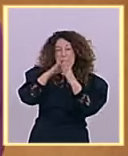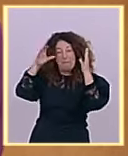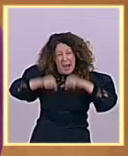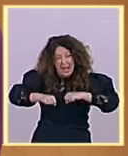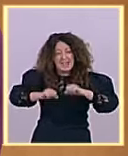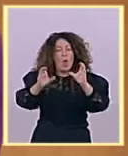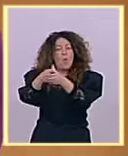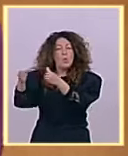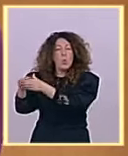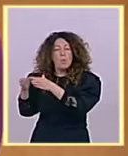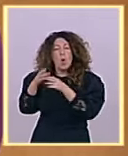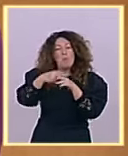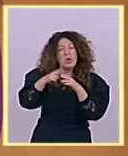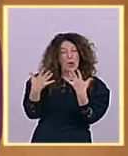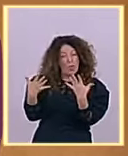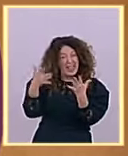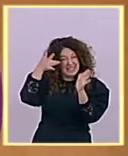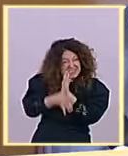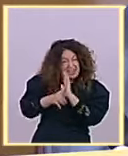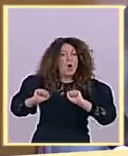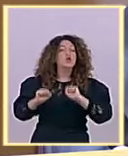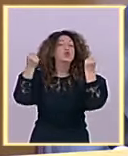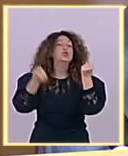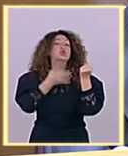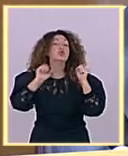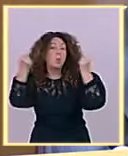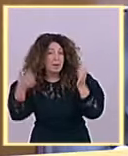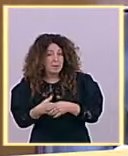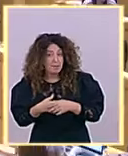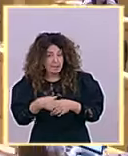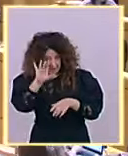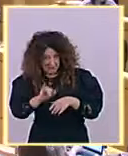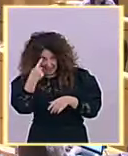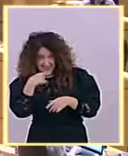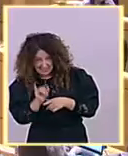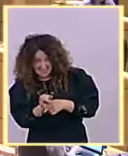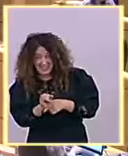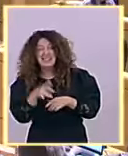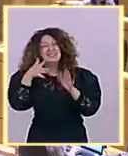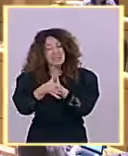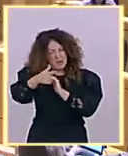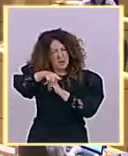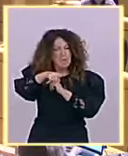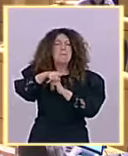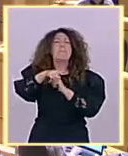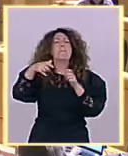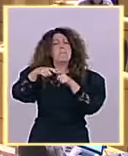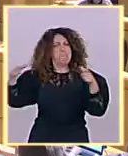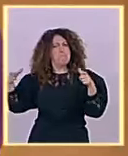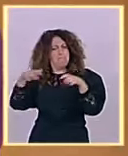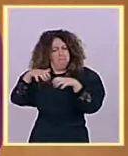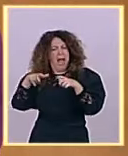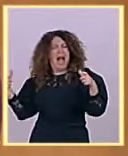¿Ah, sí? ¿Sí? ¿Tener una mayoría superior a la que se exige para la aprobación de presupuestos es un problema de